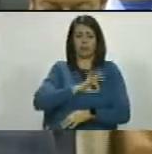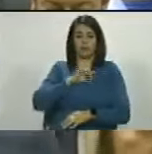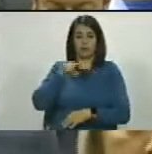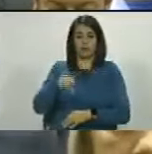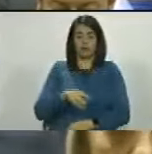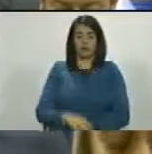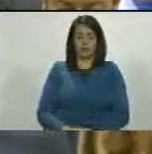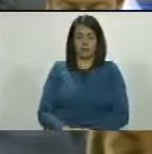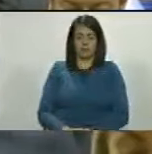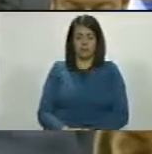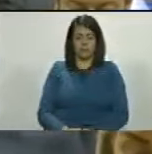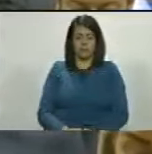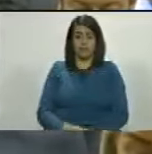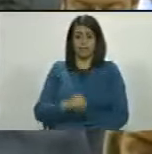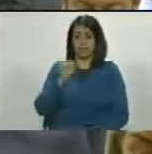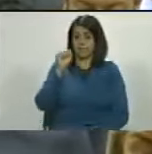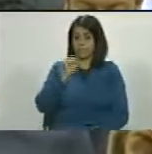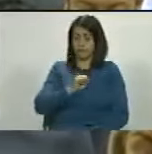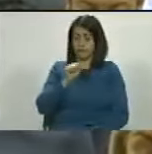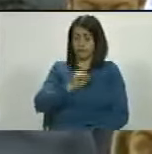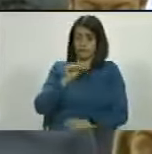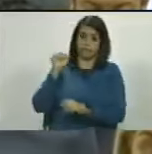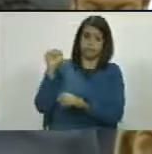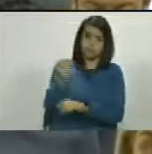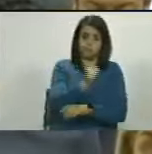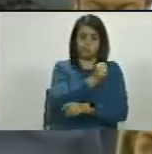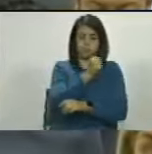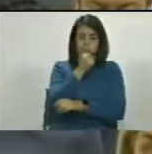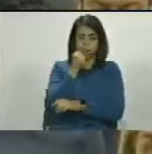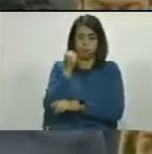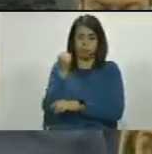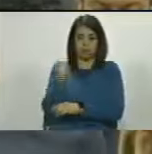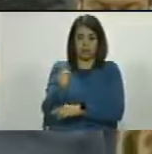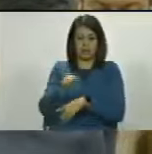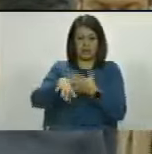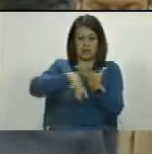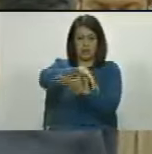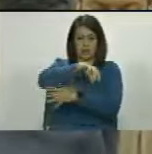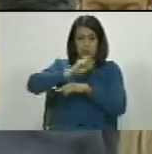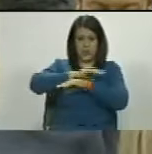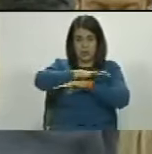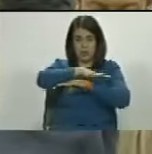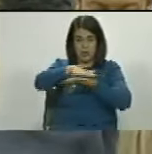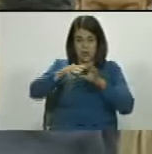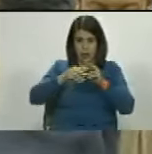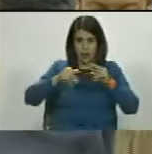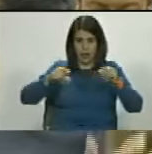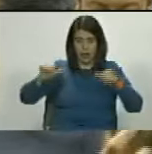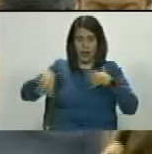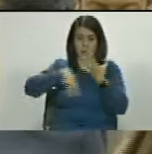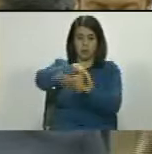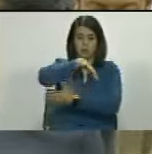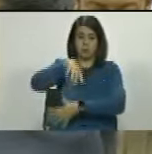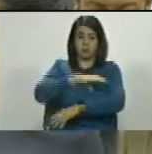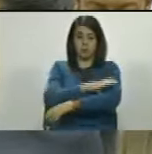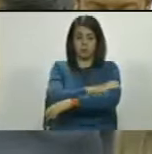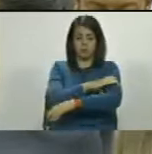quien sin duda alguna combatió el latifundismo, la oligarquía. Hoy quiero